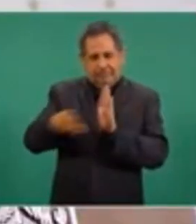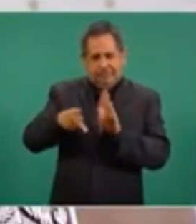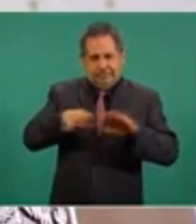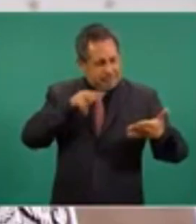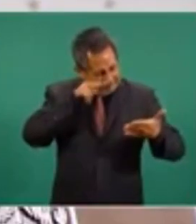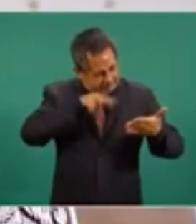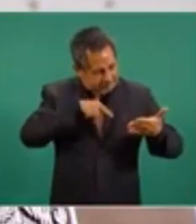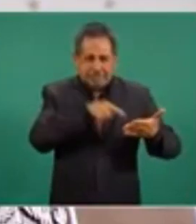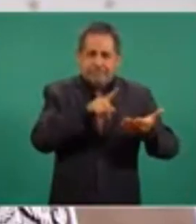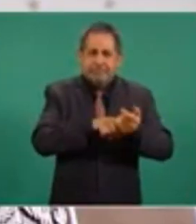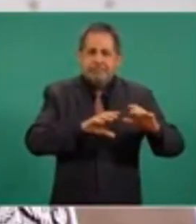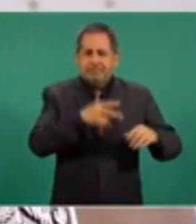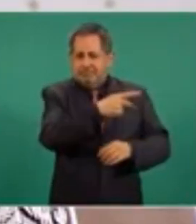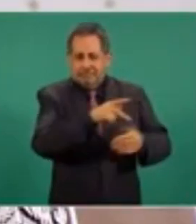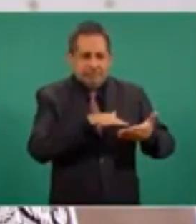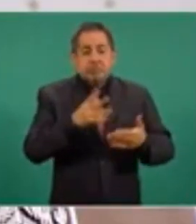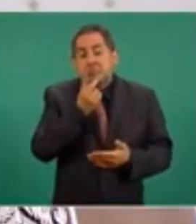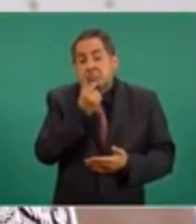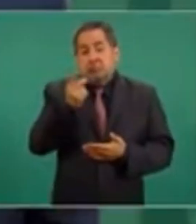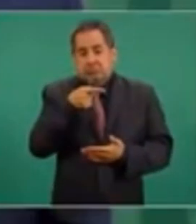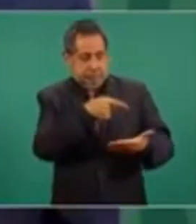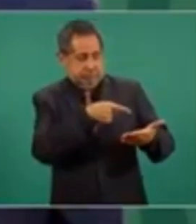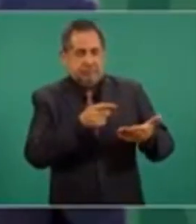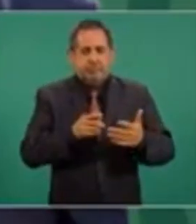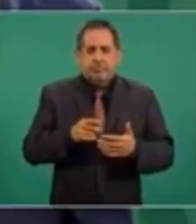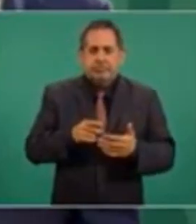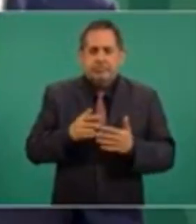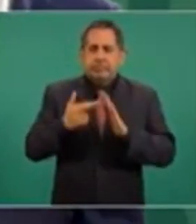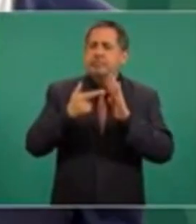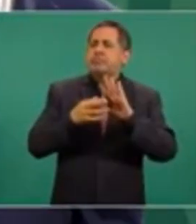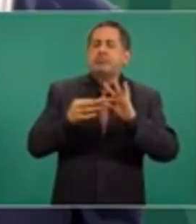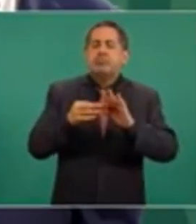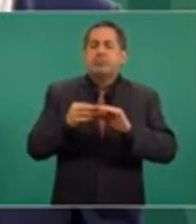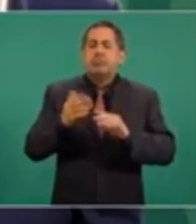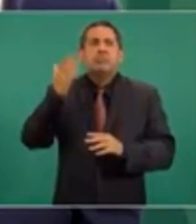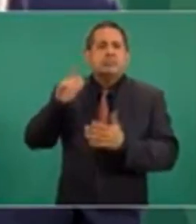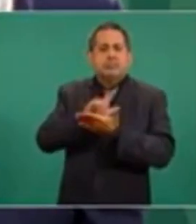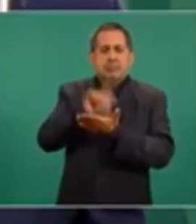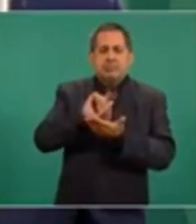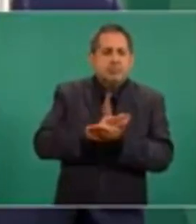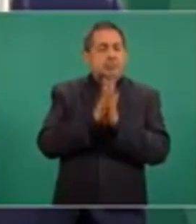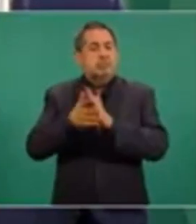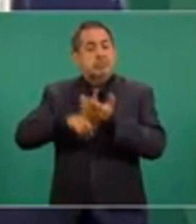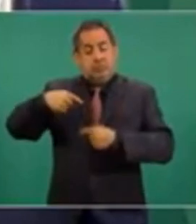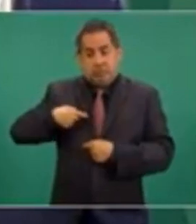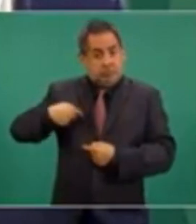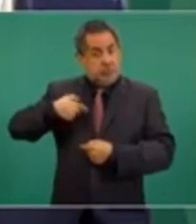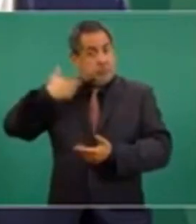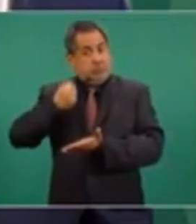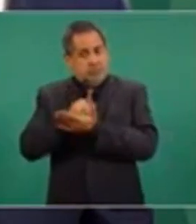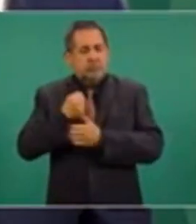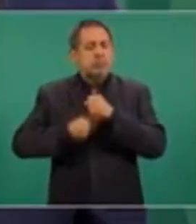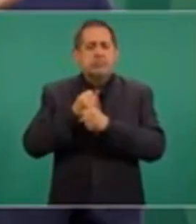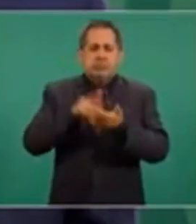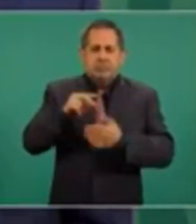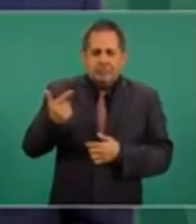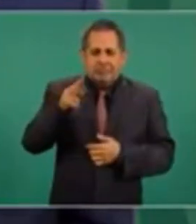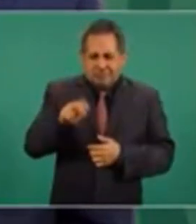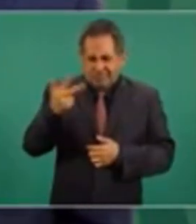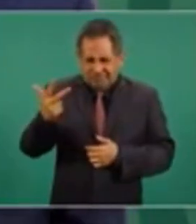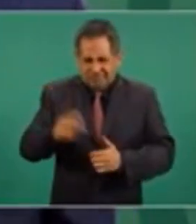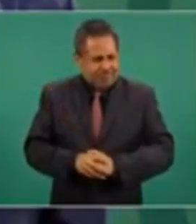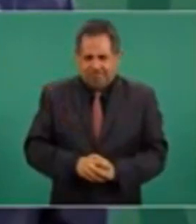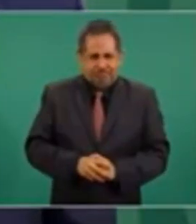de conservadurismo que decían que esas reglas se habían definido en la reforma que yo había aprobado en 2007-2008,